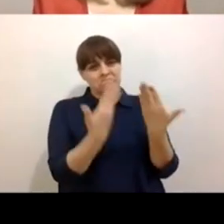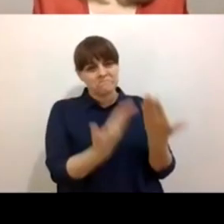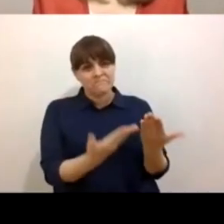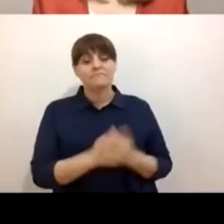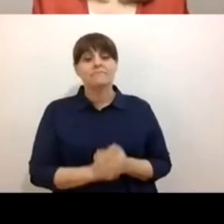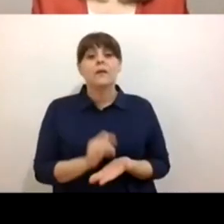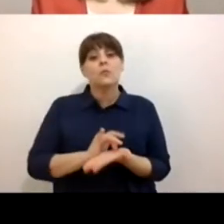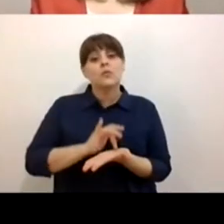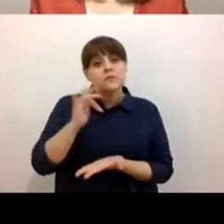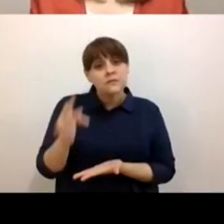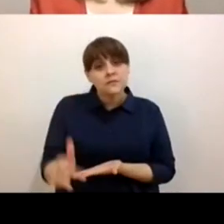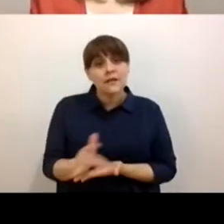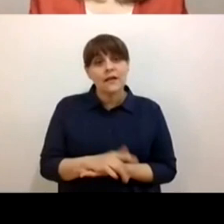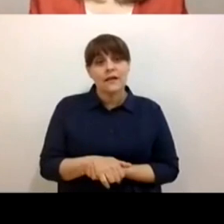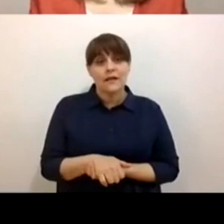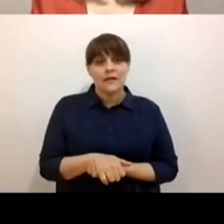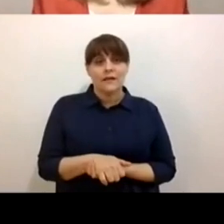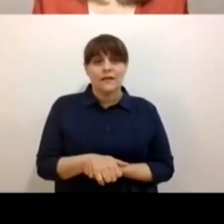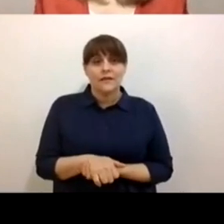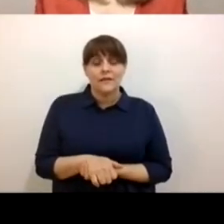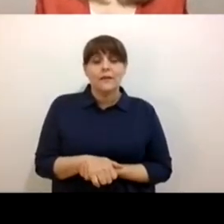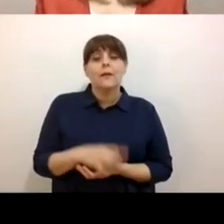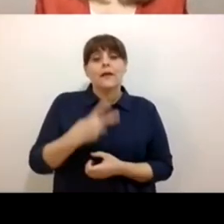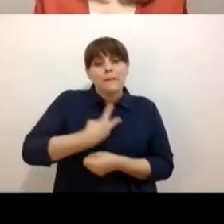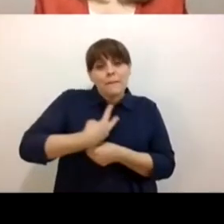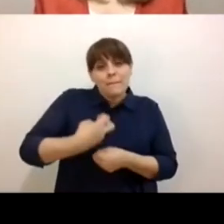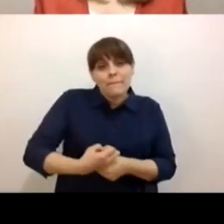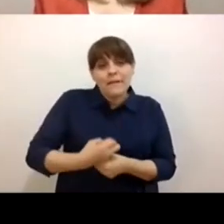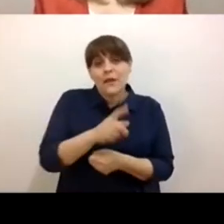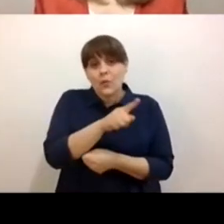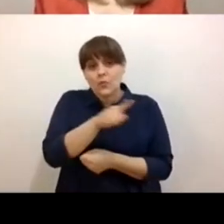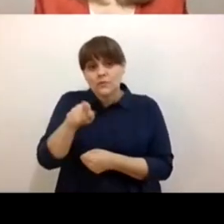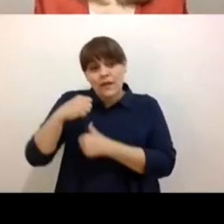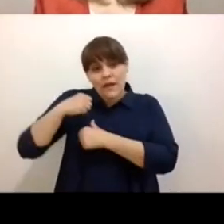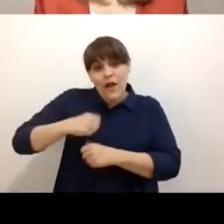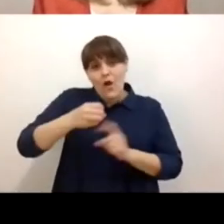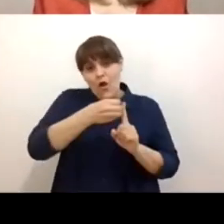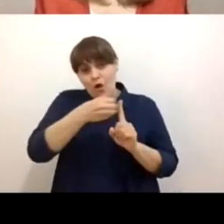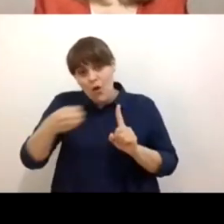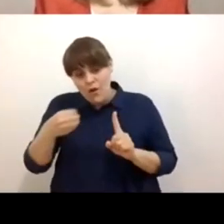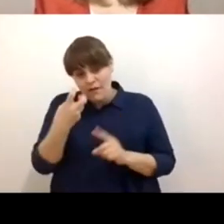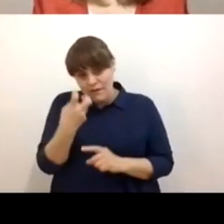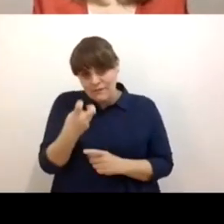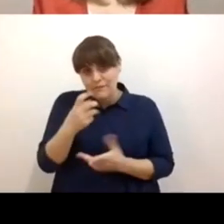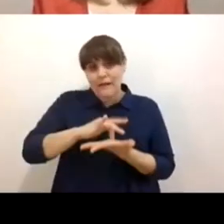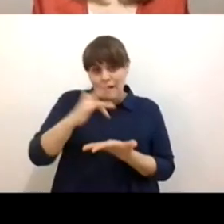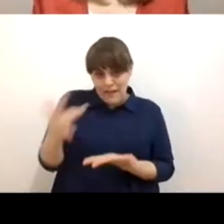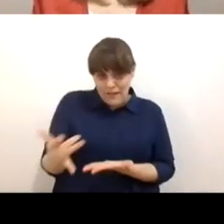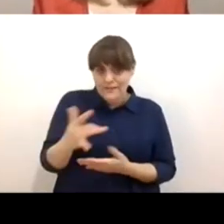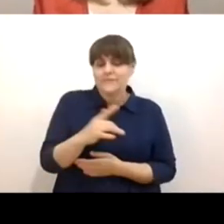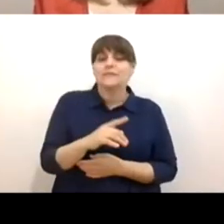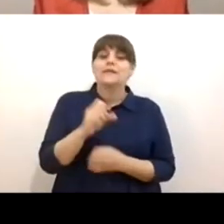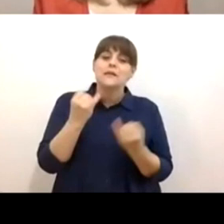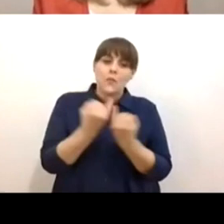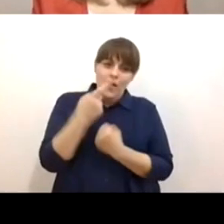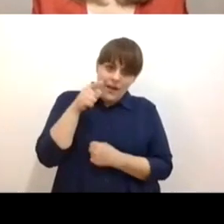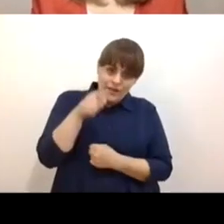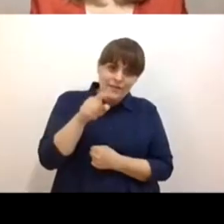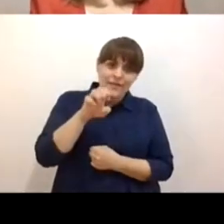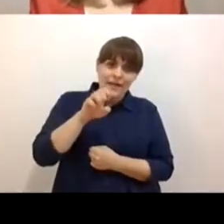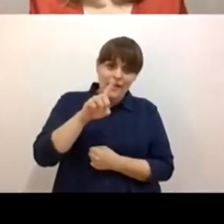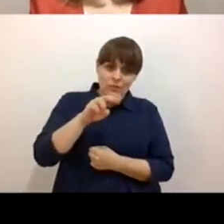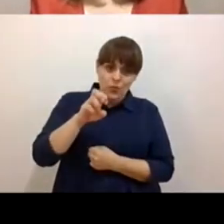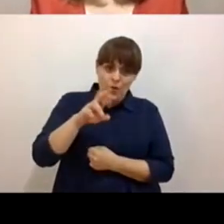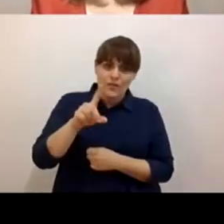organizadores y también a Eduardo, Martel, Sorin,